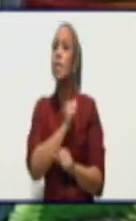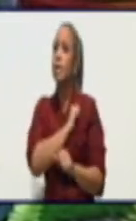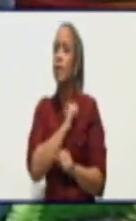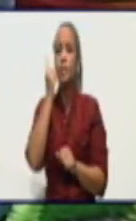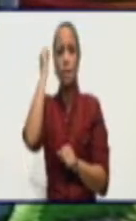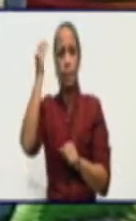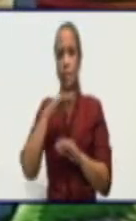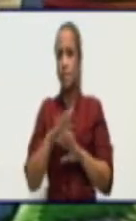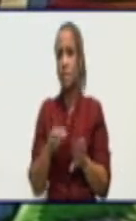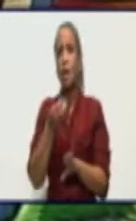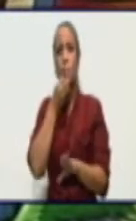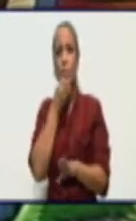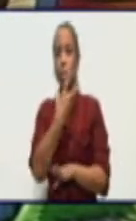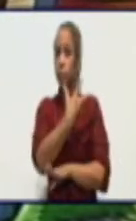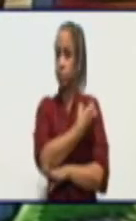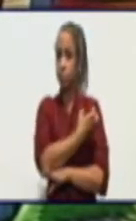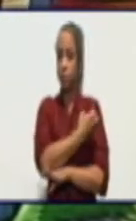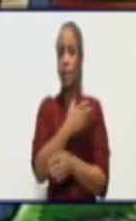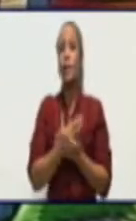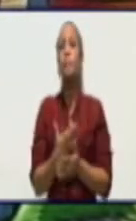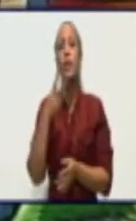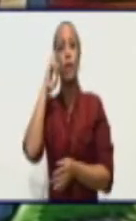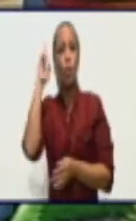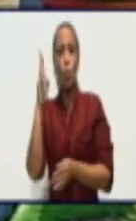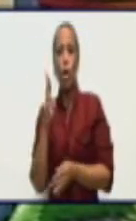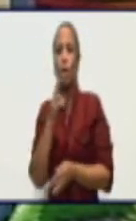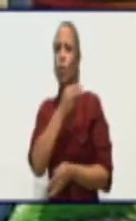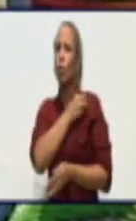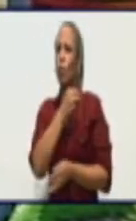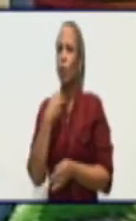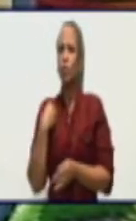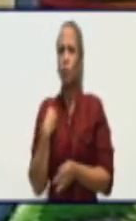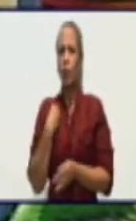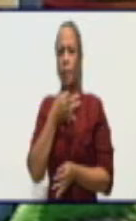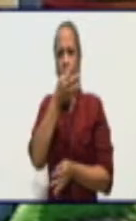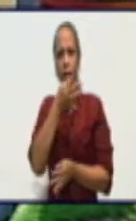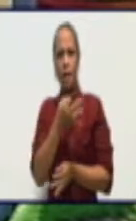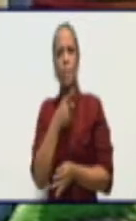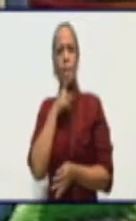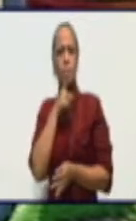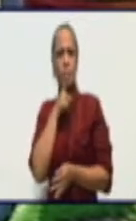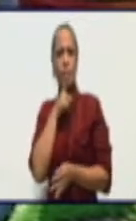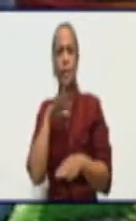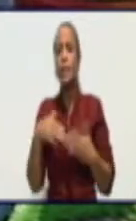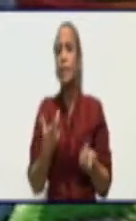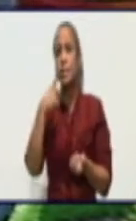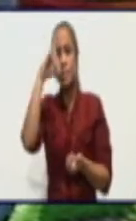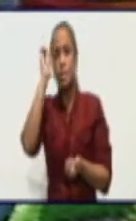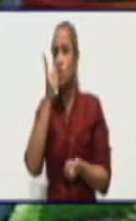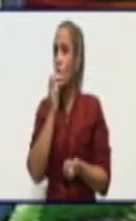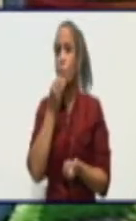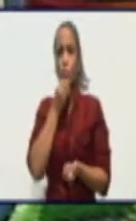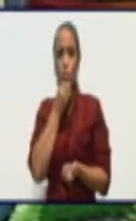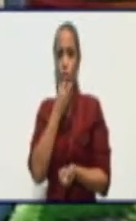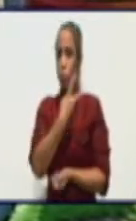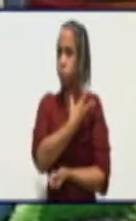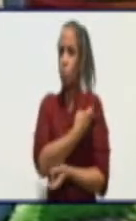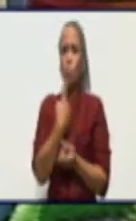doctora Kenny explicaba aquí el viernes que si usted no pudo por una cuestión de esta